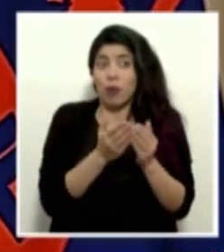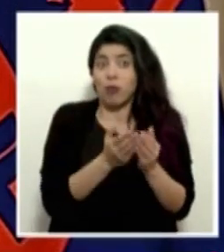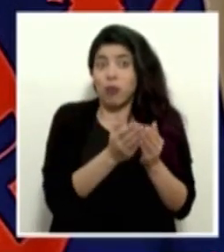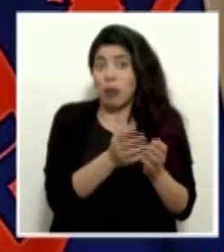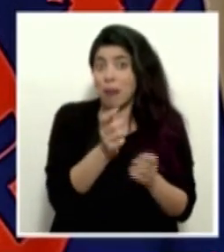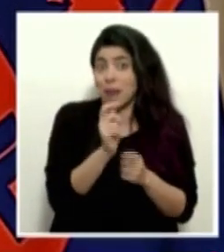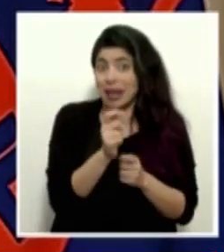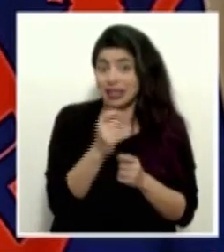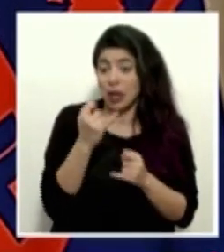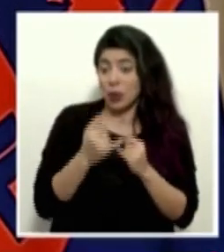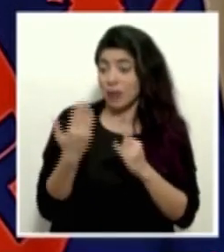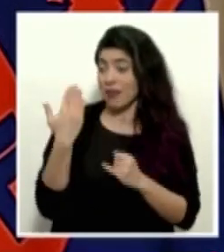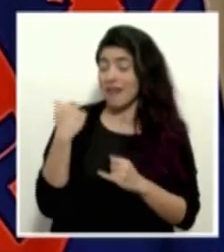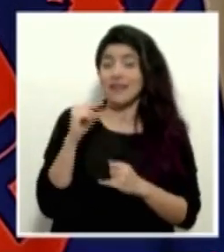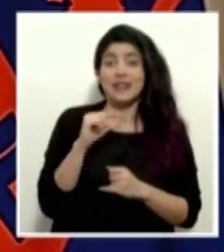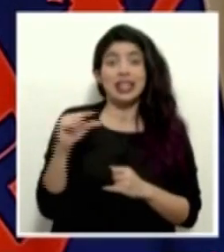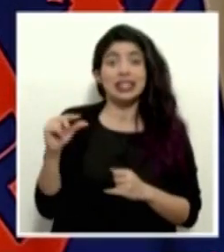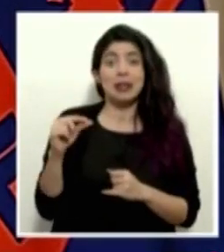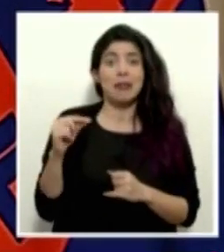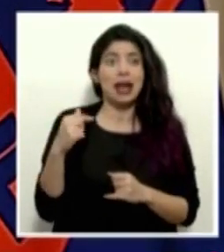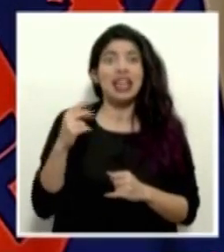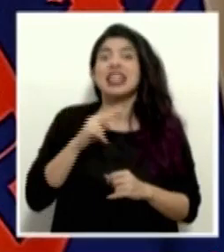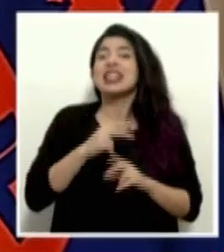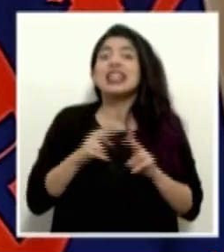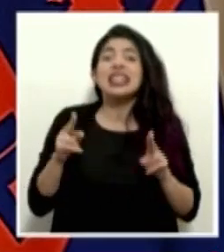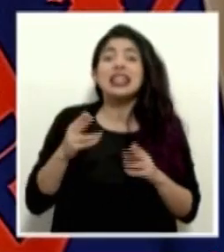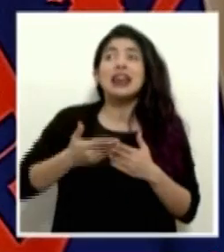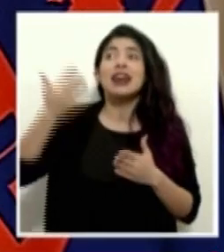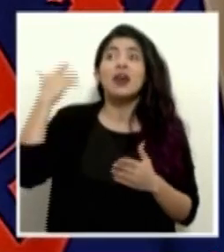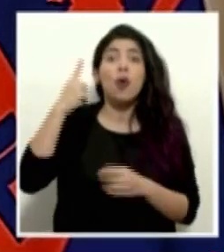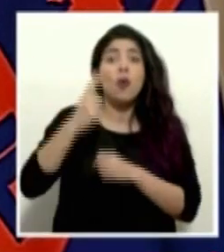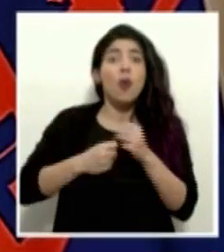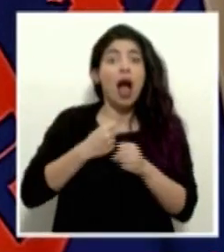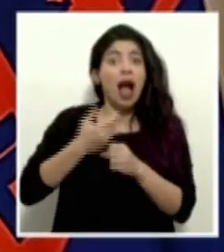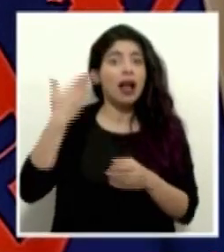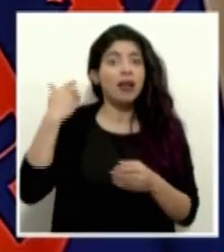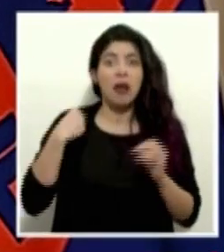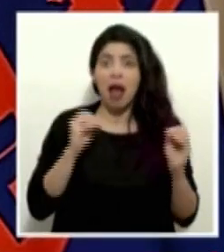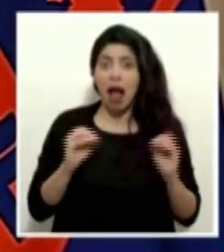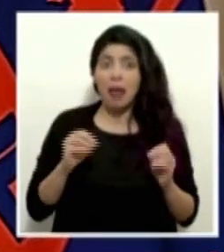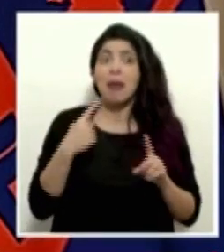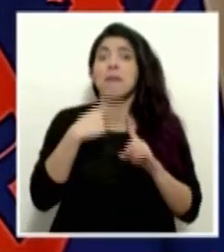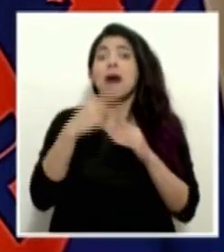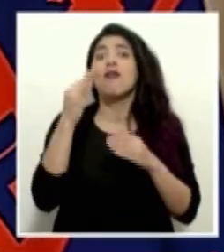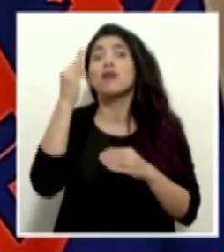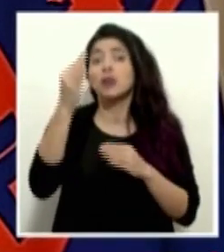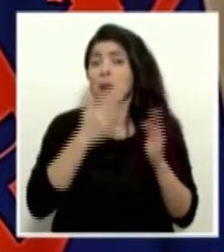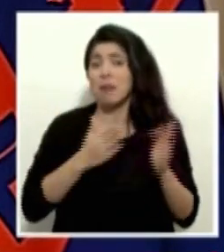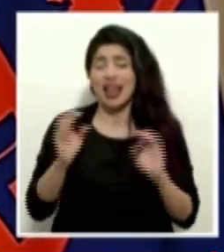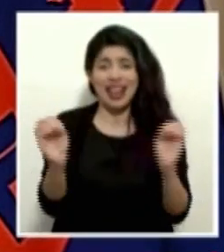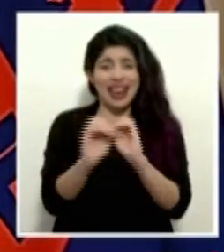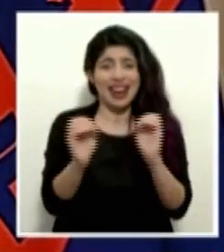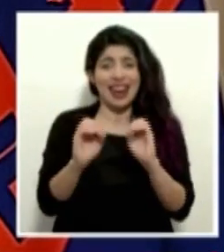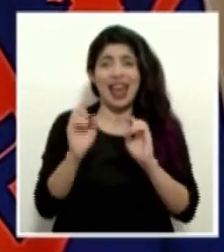este último fin de semana ni en todo el año, ni tengo planes para un viaje futuro.